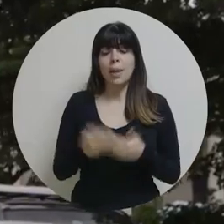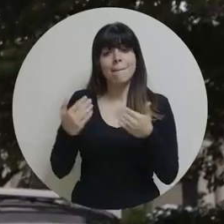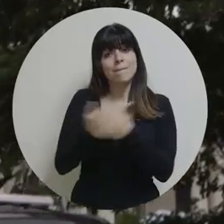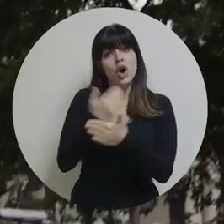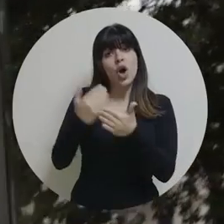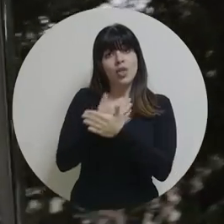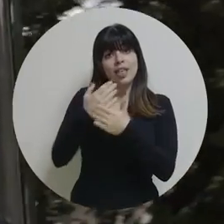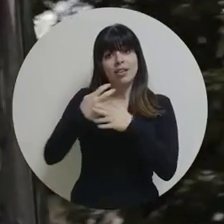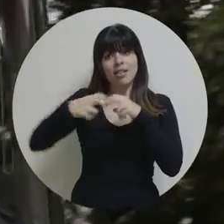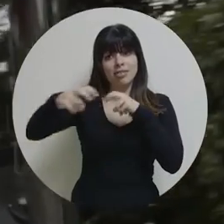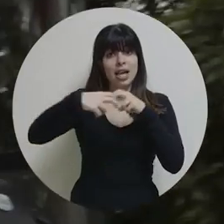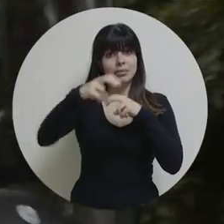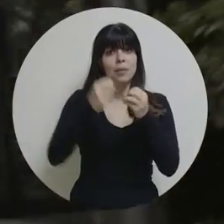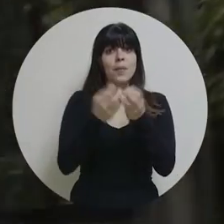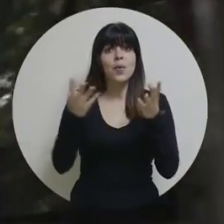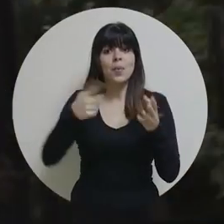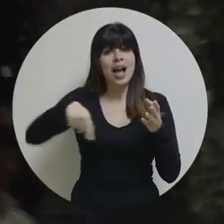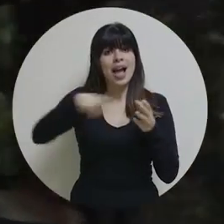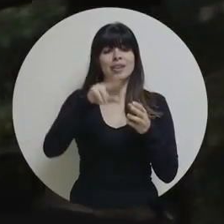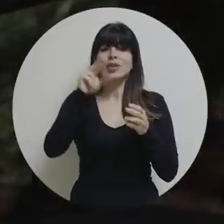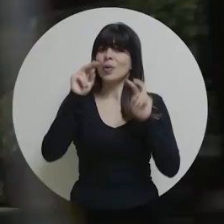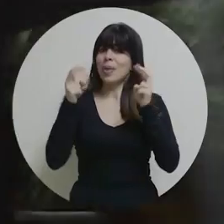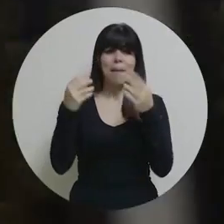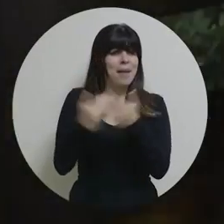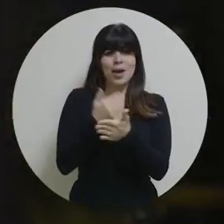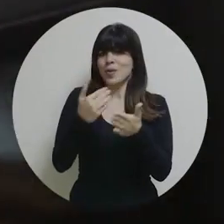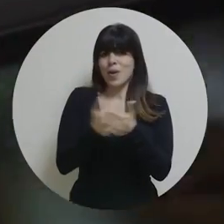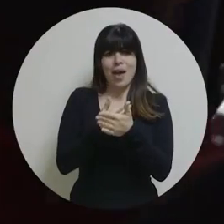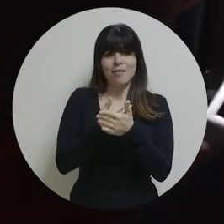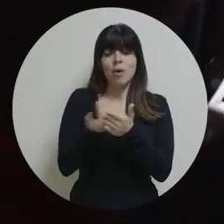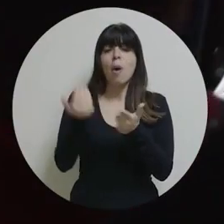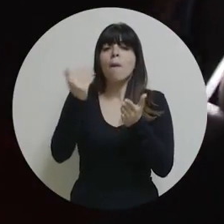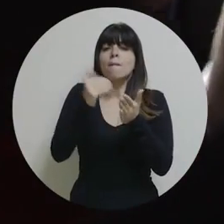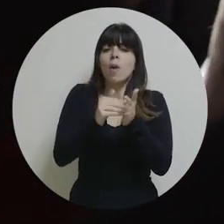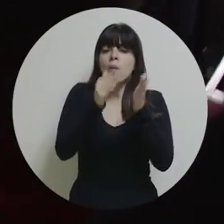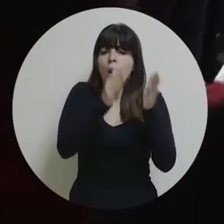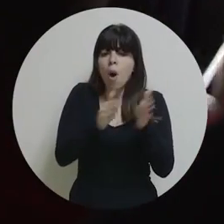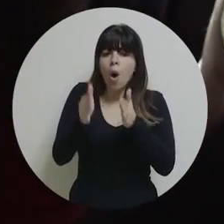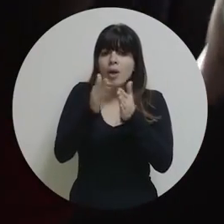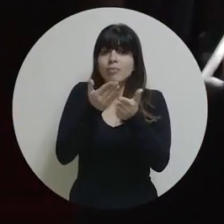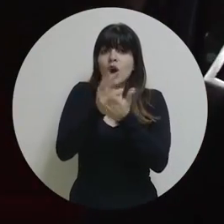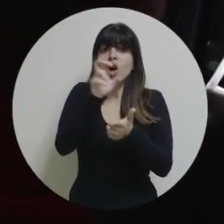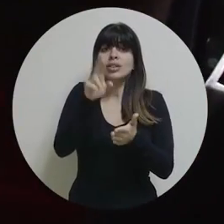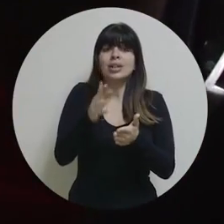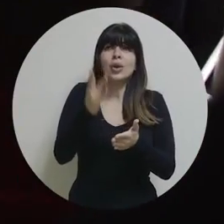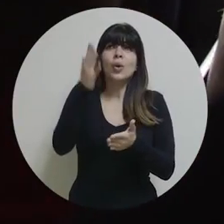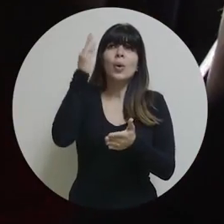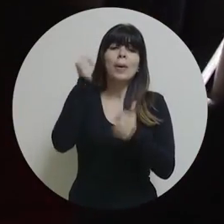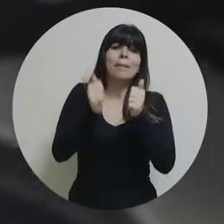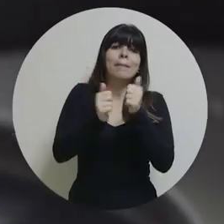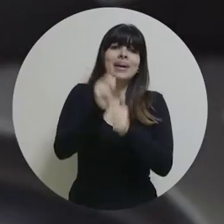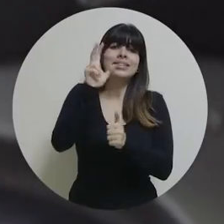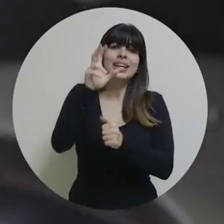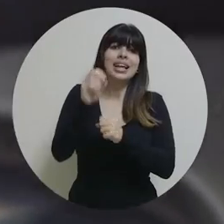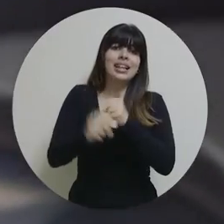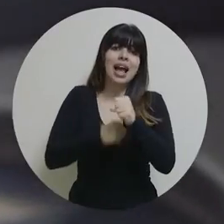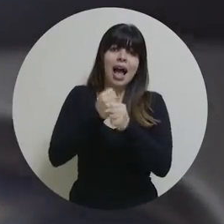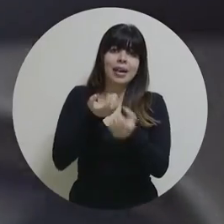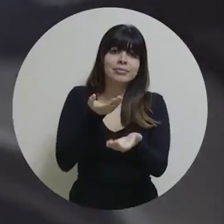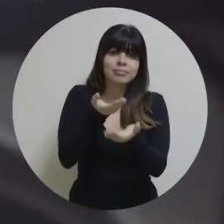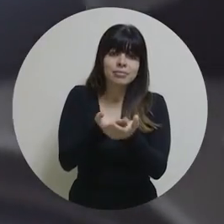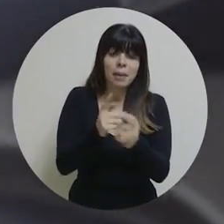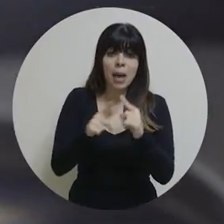La modernización del transporte público no es un tema nuevo. El reordenamiento se planteó en Costa Rica desde hace más de 30 años.